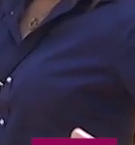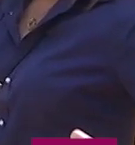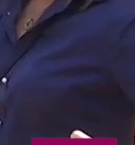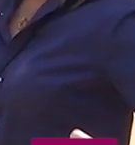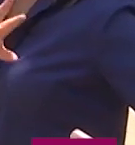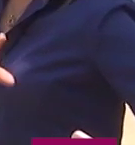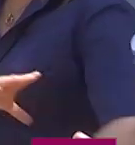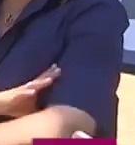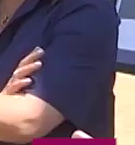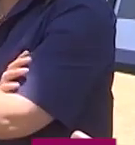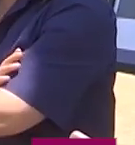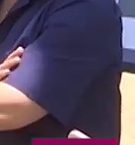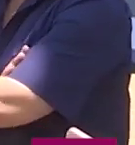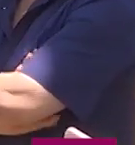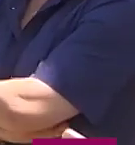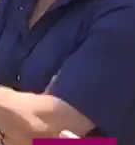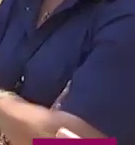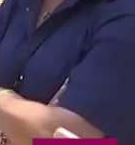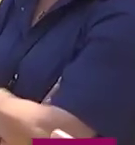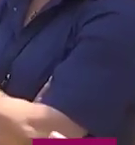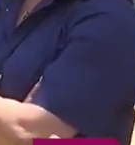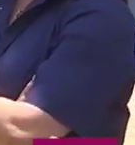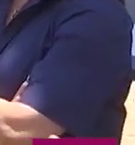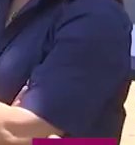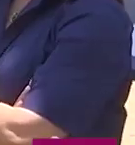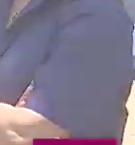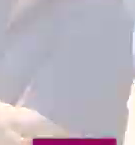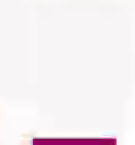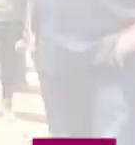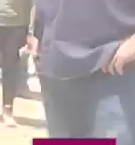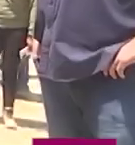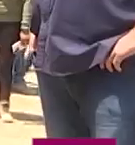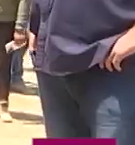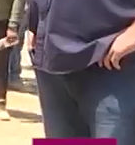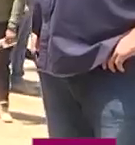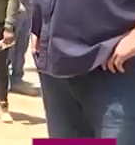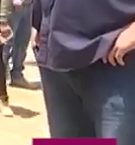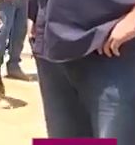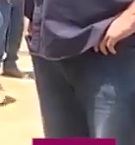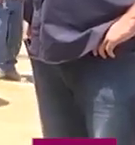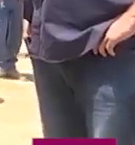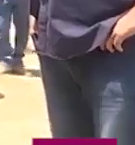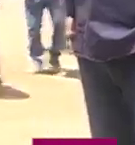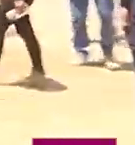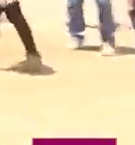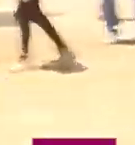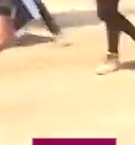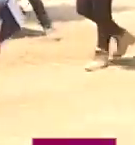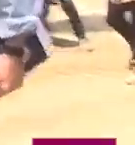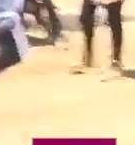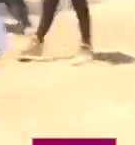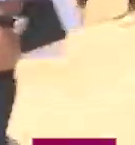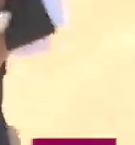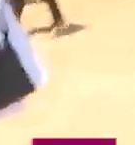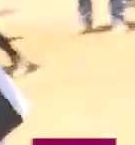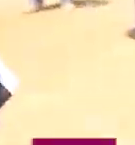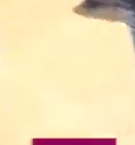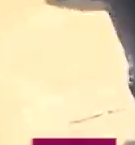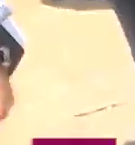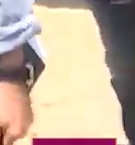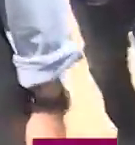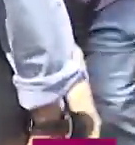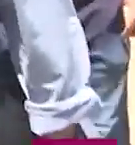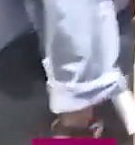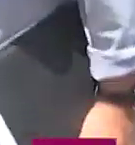tengamos todo y en diciembre estemos inaugurando. Va a quedar espectacular. Sí,